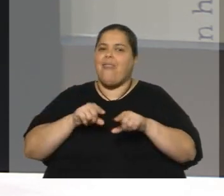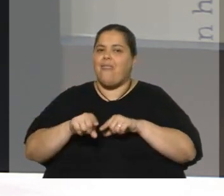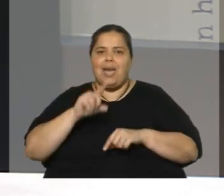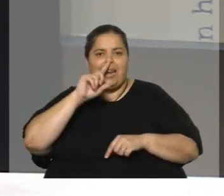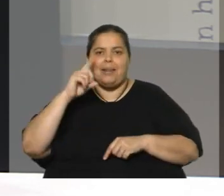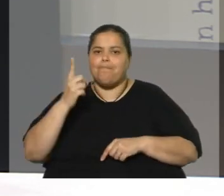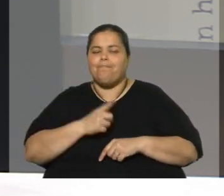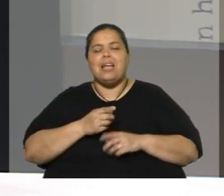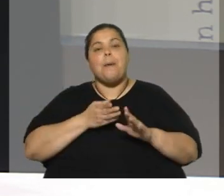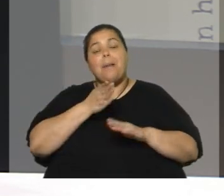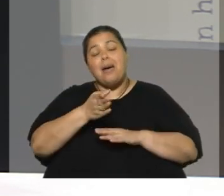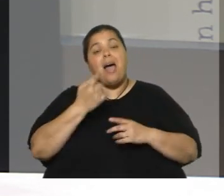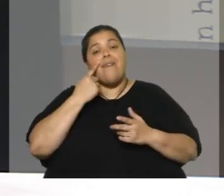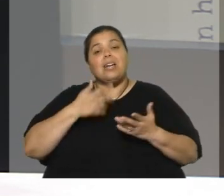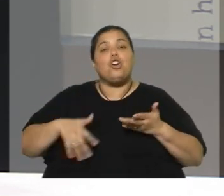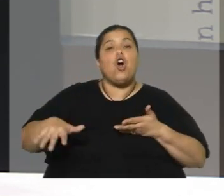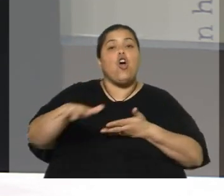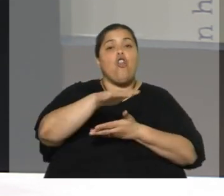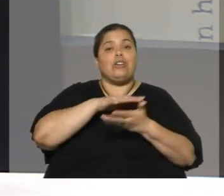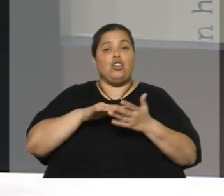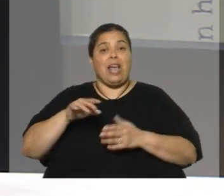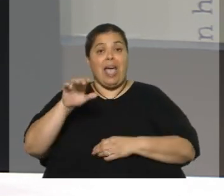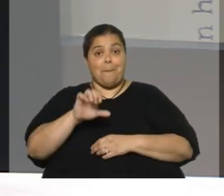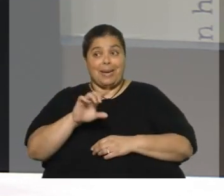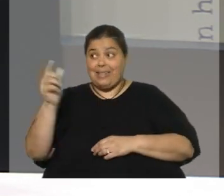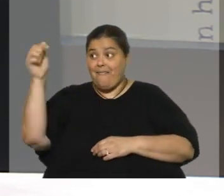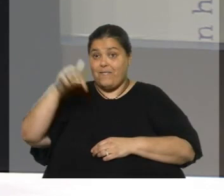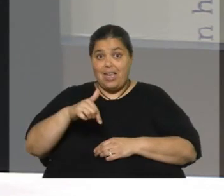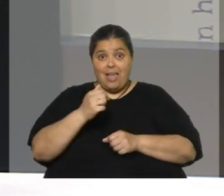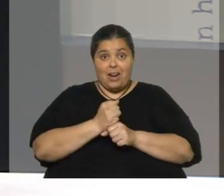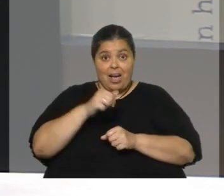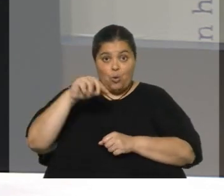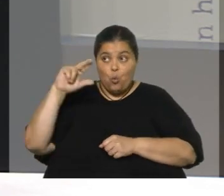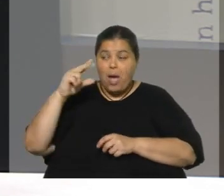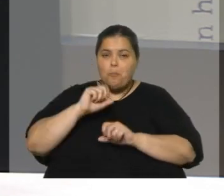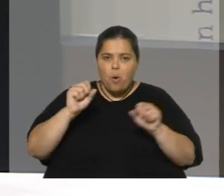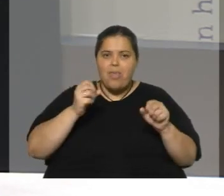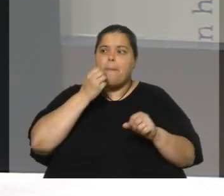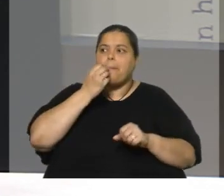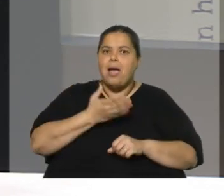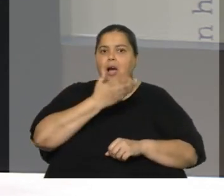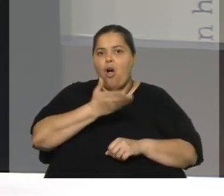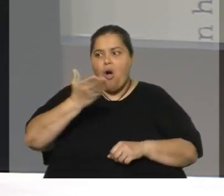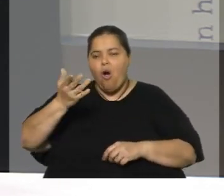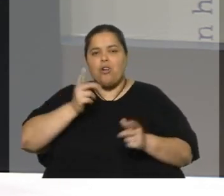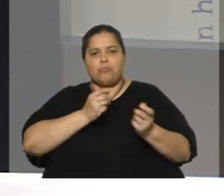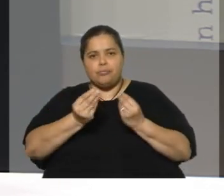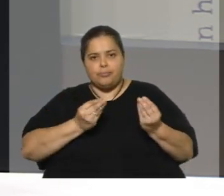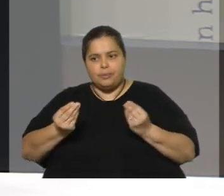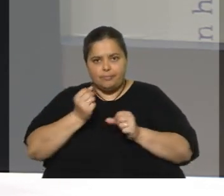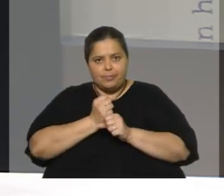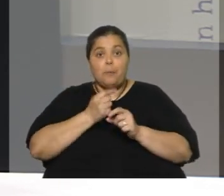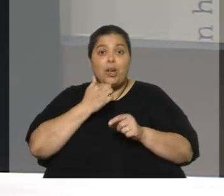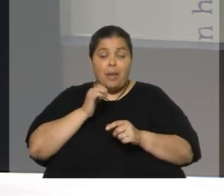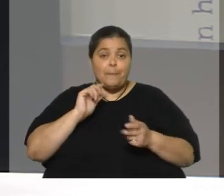generar condiciones para que las empresas que vengan puedan conseguir mejores recursos humanos, capital humano, la reforma de la